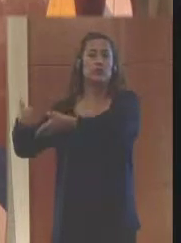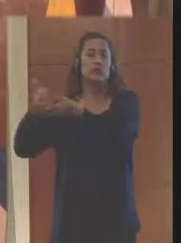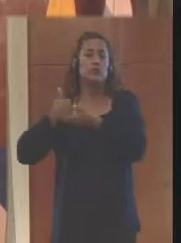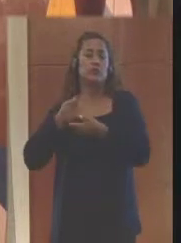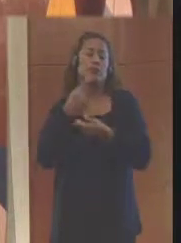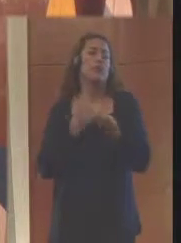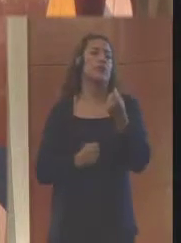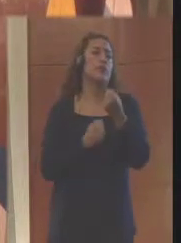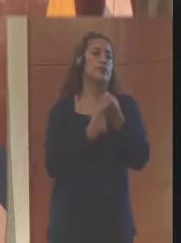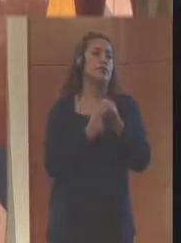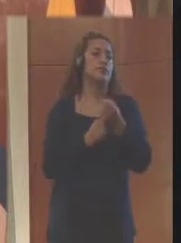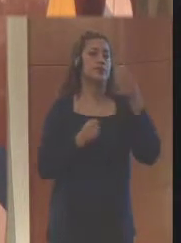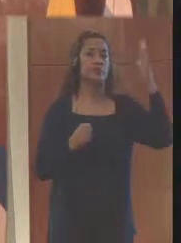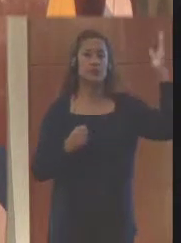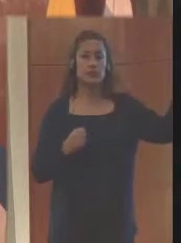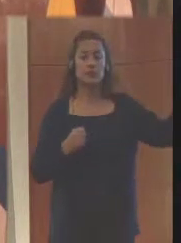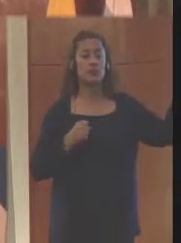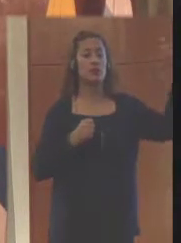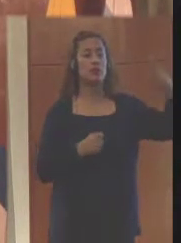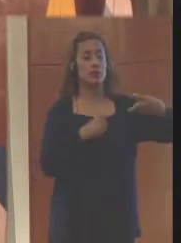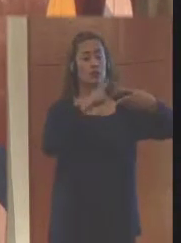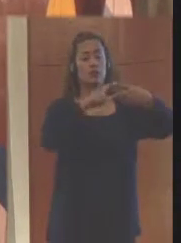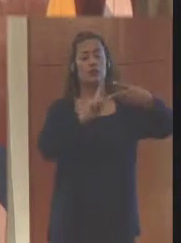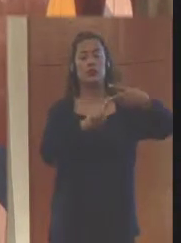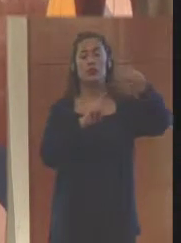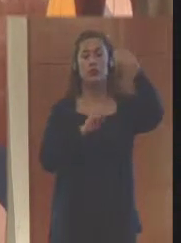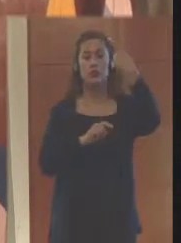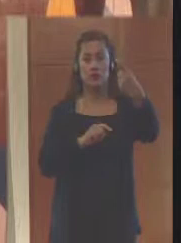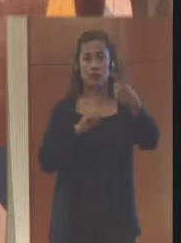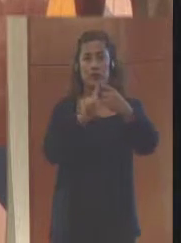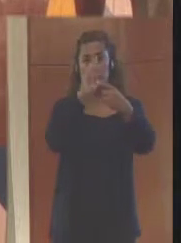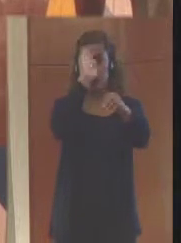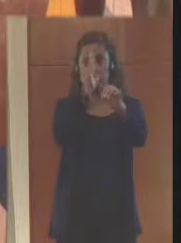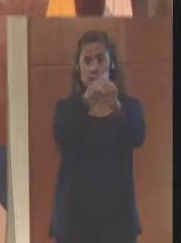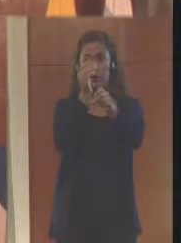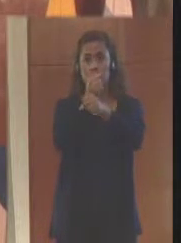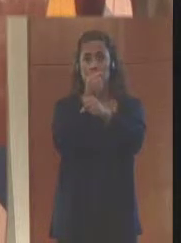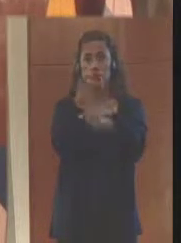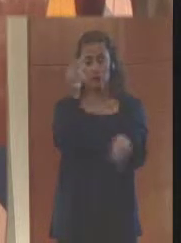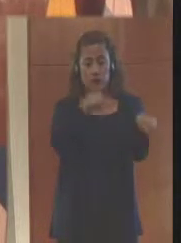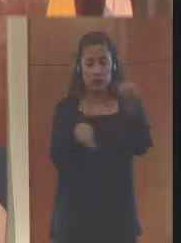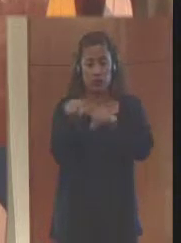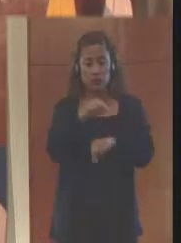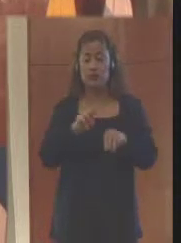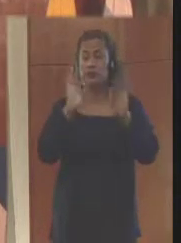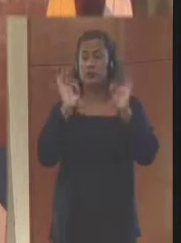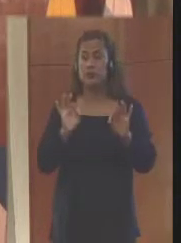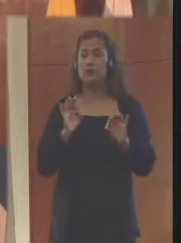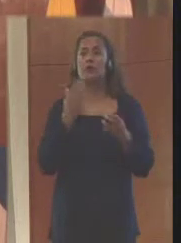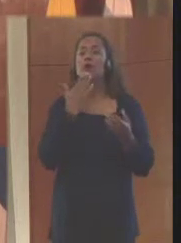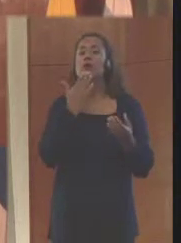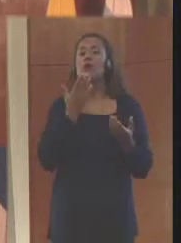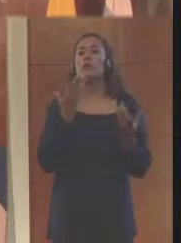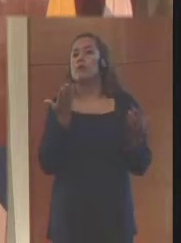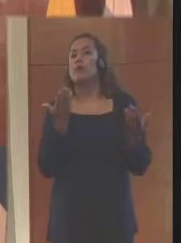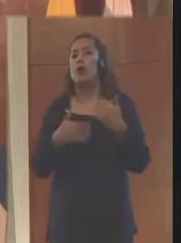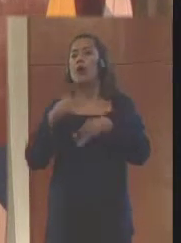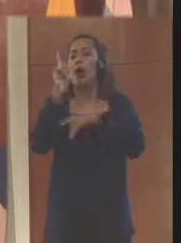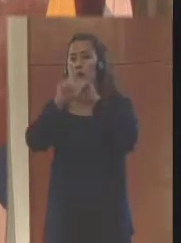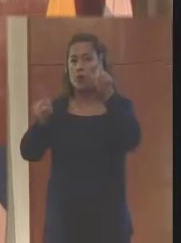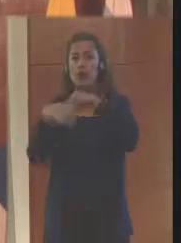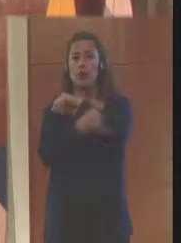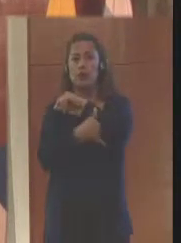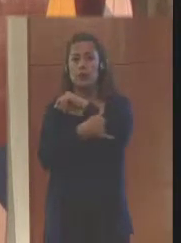Y traigo a colación estas dos que son para nosotros claves. tema del enfoque estratégico de la gestión de productos químicos, que es una firma que hacen los países, los